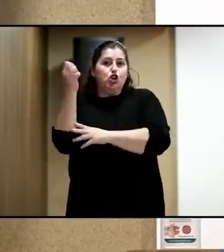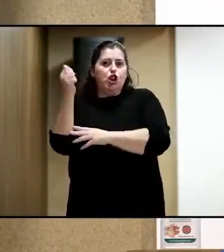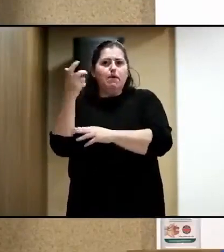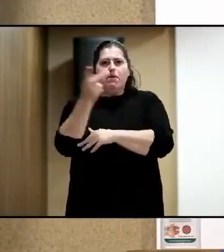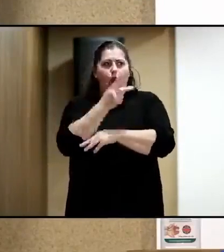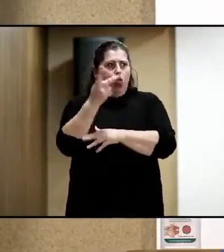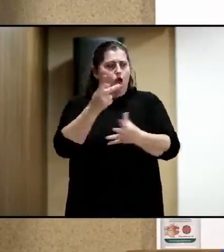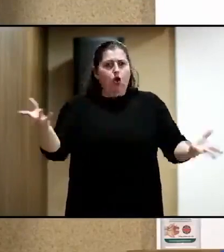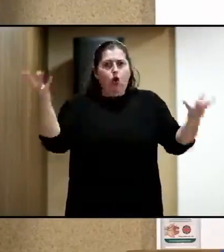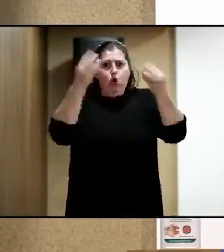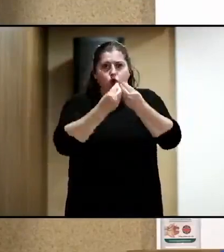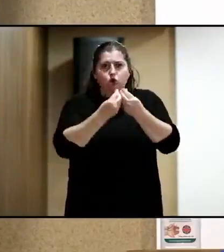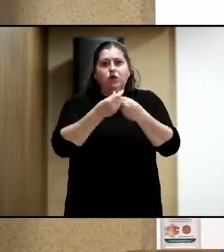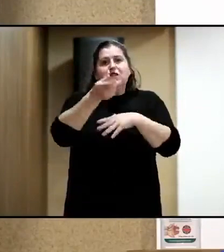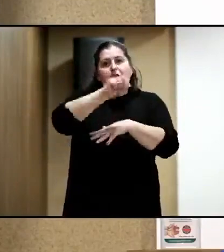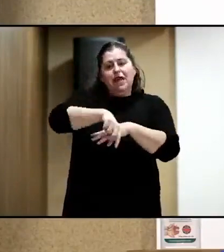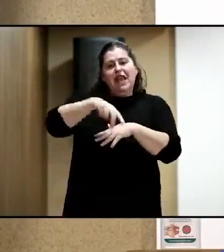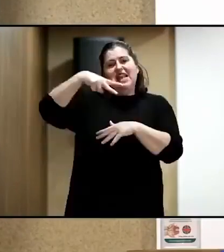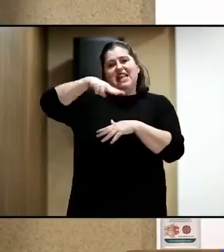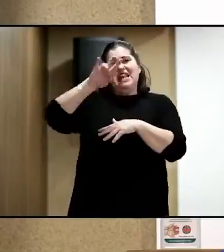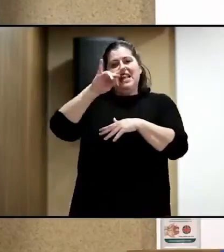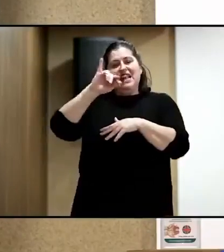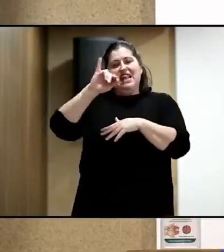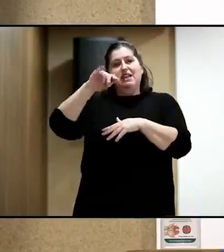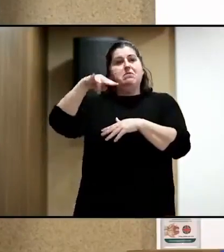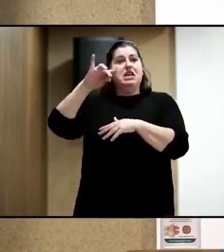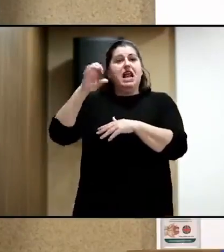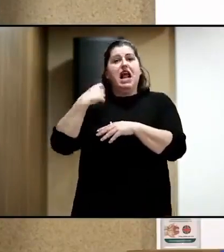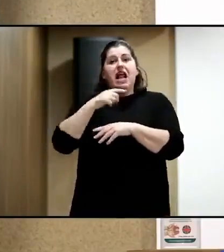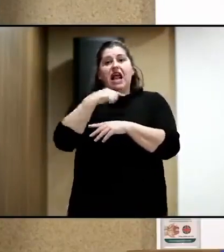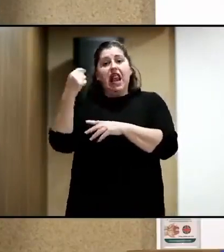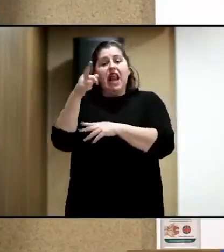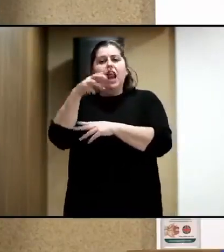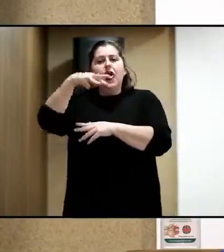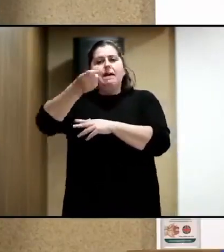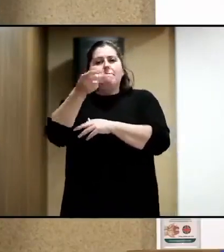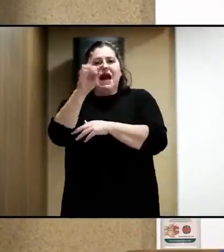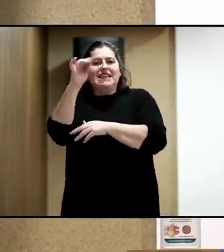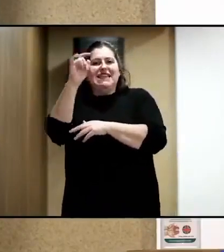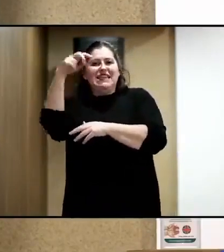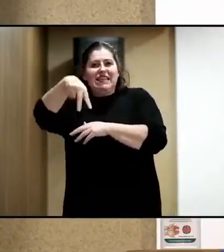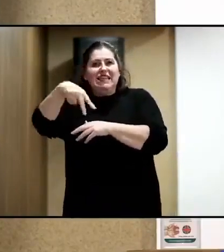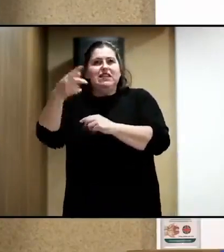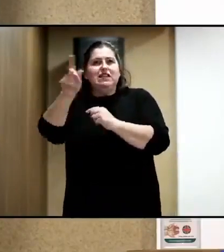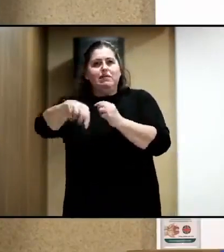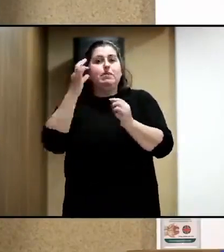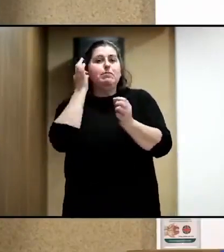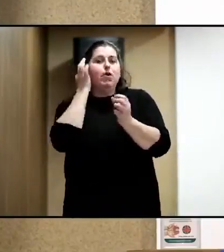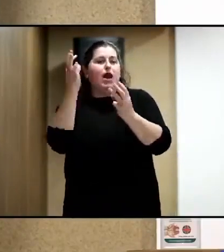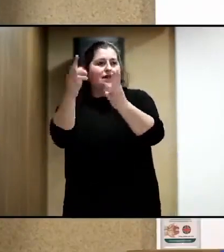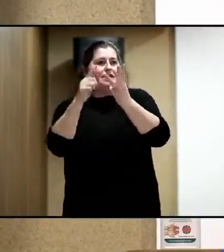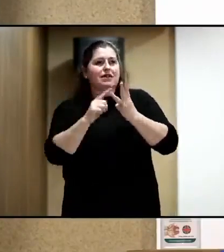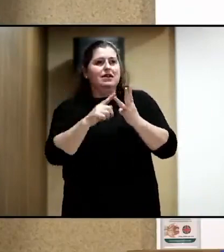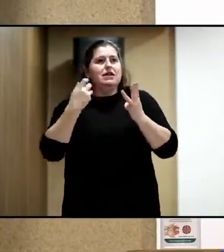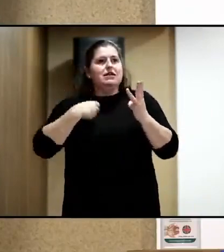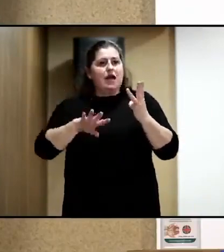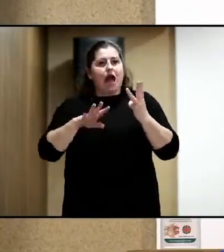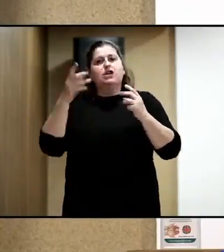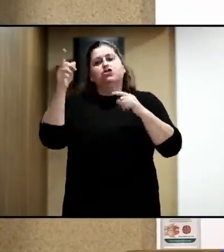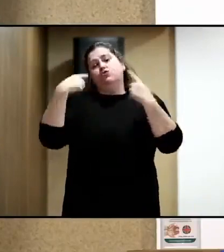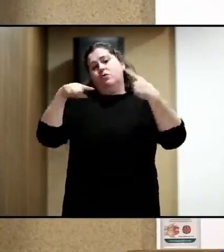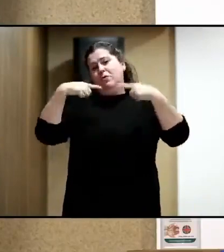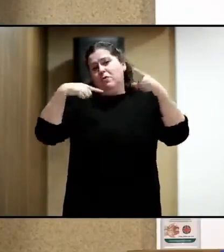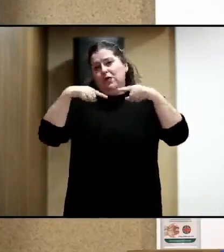en Rivera. Y también a Aníbal Martí, que estaba ya por aquí, esta mañana la hemos podido saludar, que es la coordinadora de accesibilidad e inclusión en Sonorama.